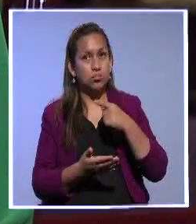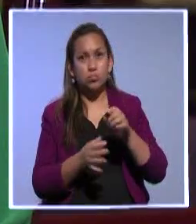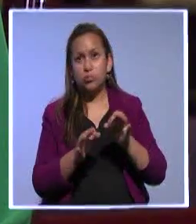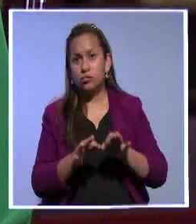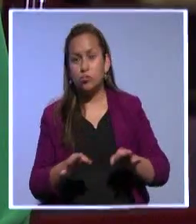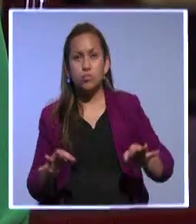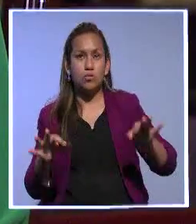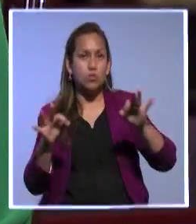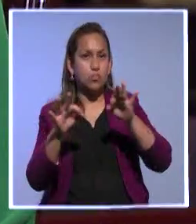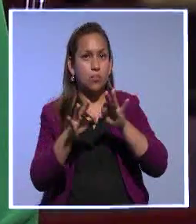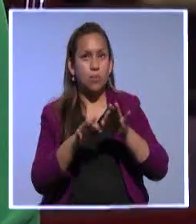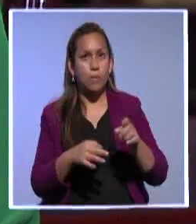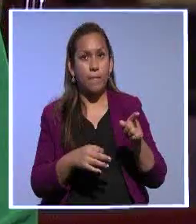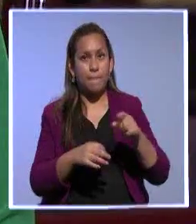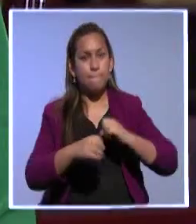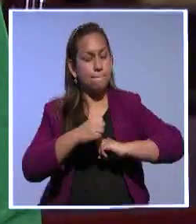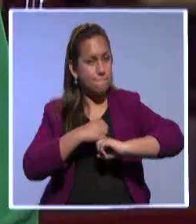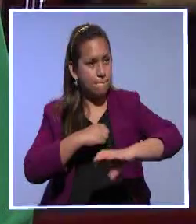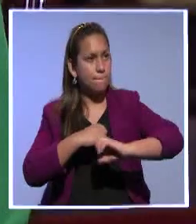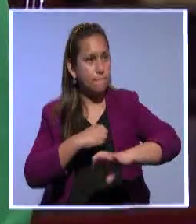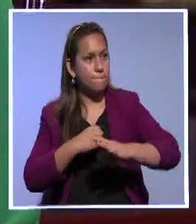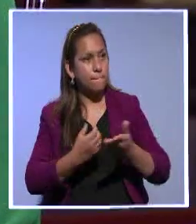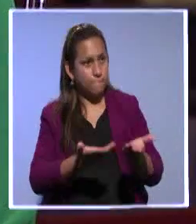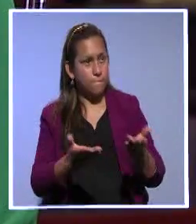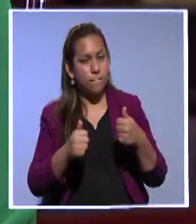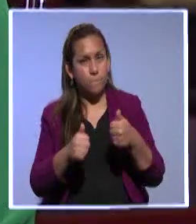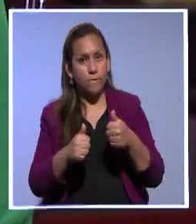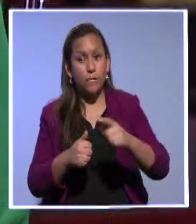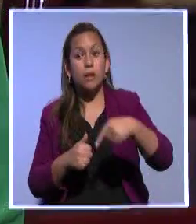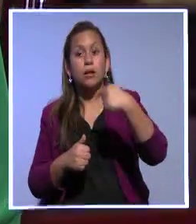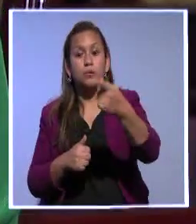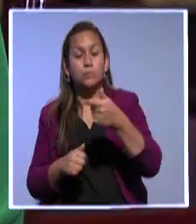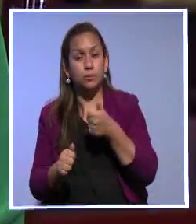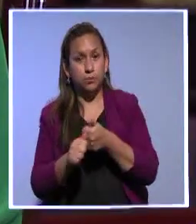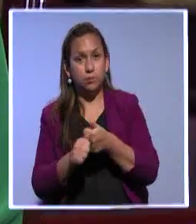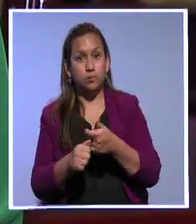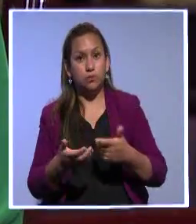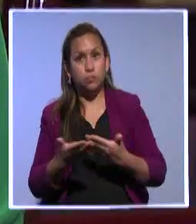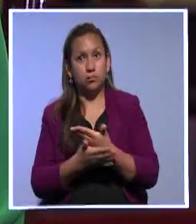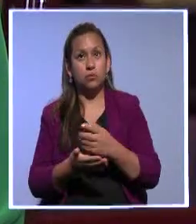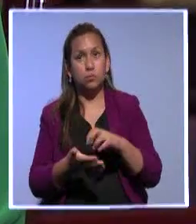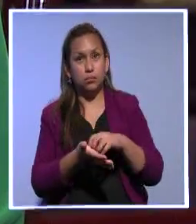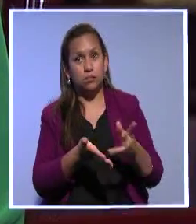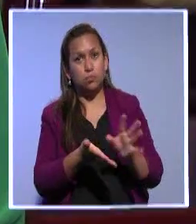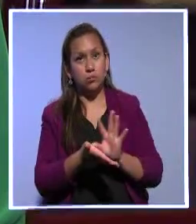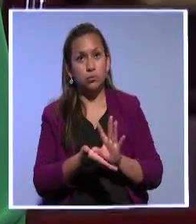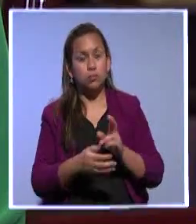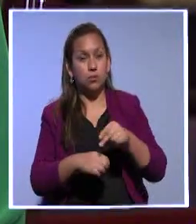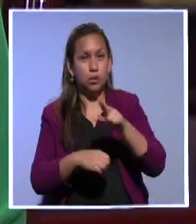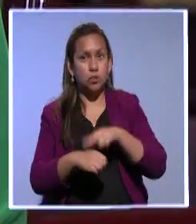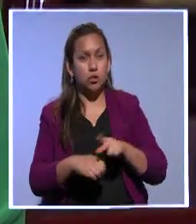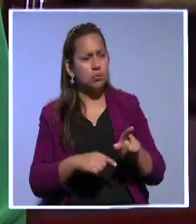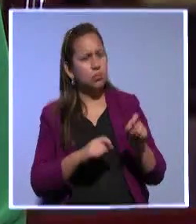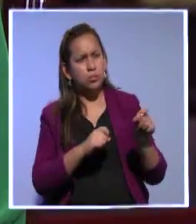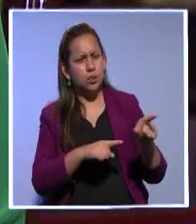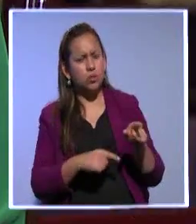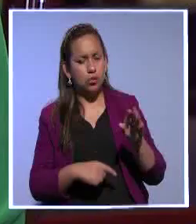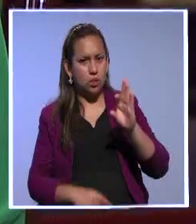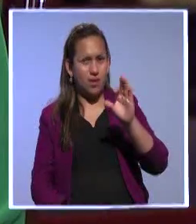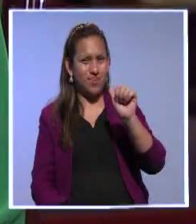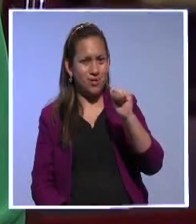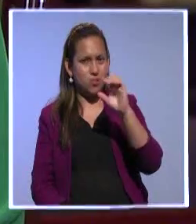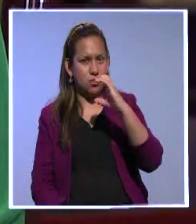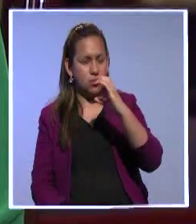la campaña electoral como tal de cara a lo que será la composición de la nueva Asamblea Nacional Asambleísta, TACLE. ¿Cuáles